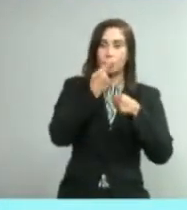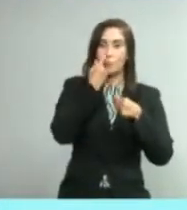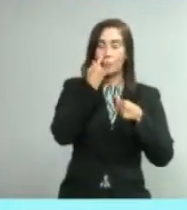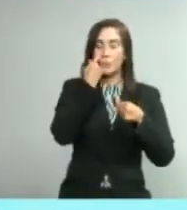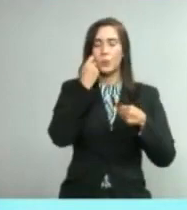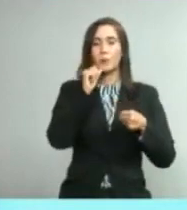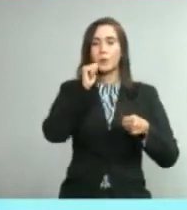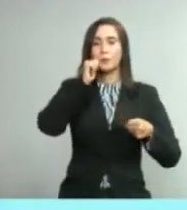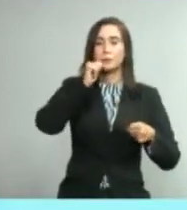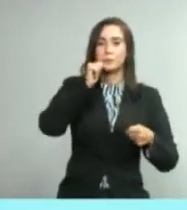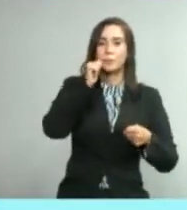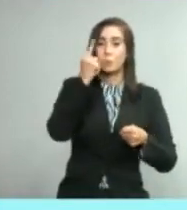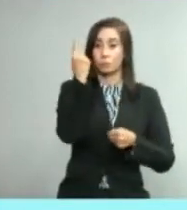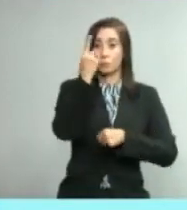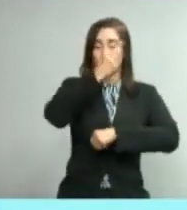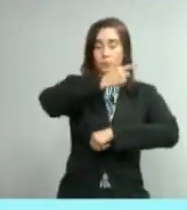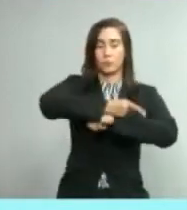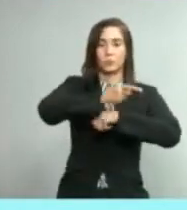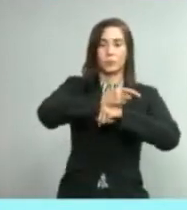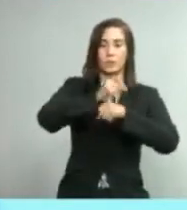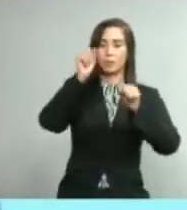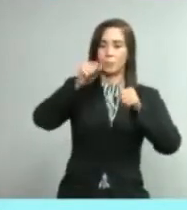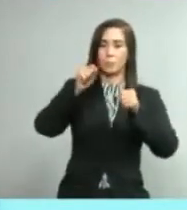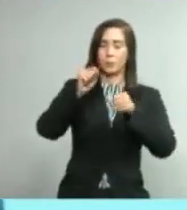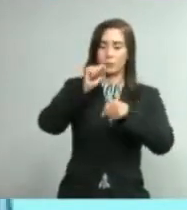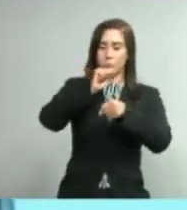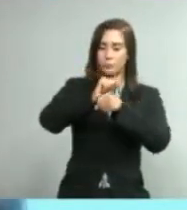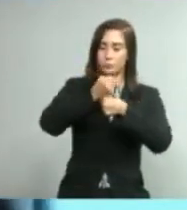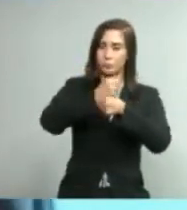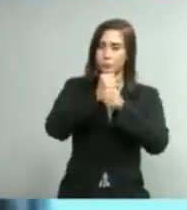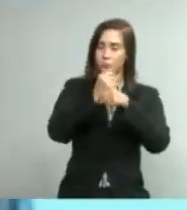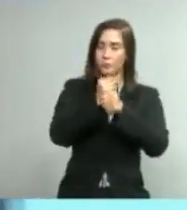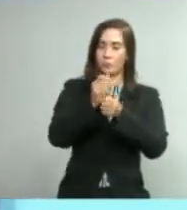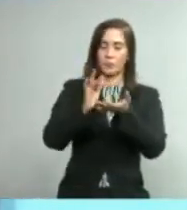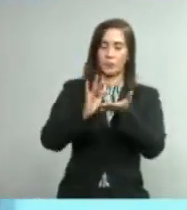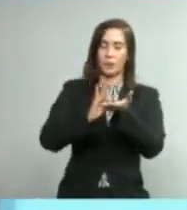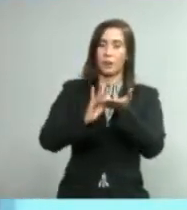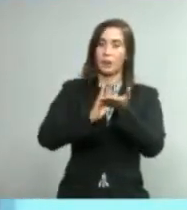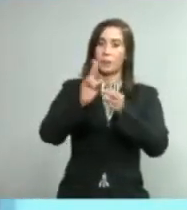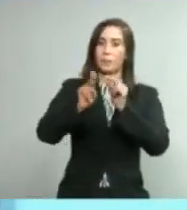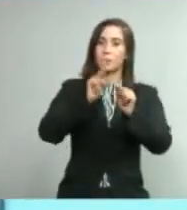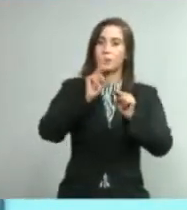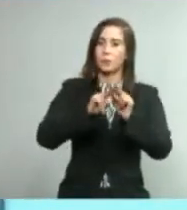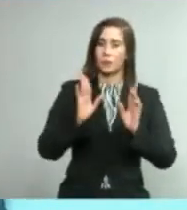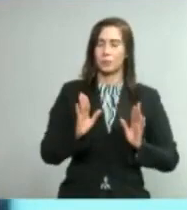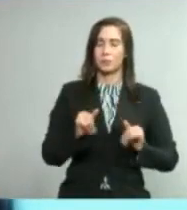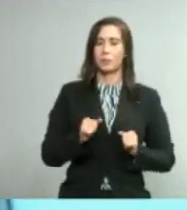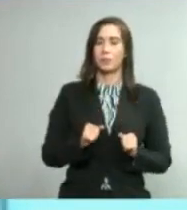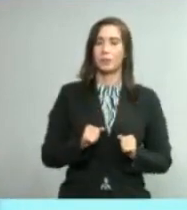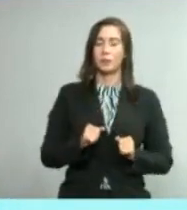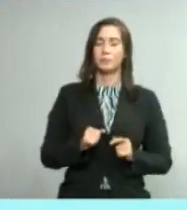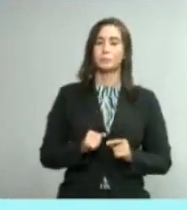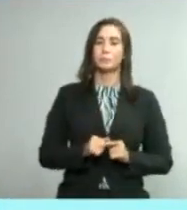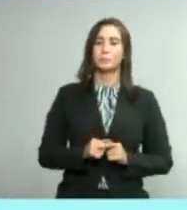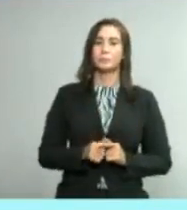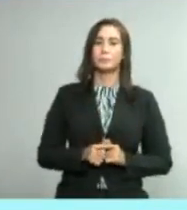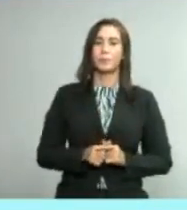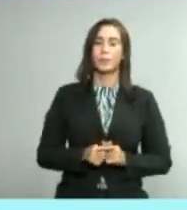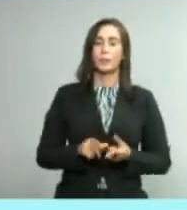de pruebas PCR que tiene el Laboratorio Nacional. Y la segunda pregunta es,